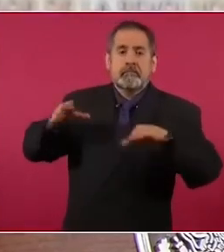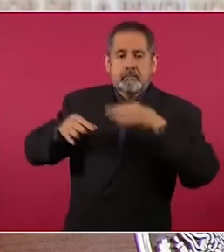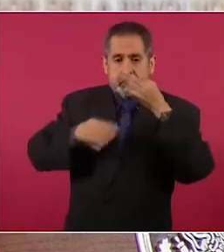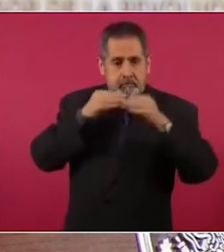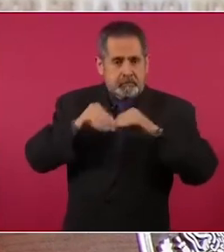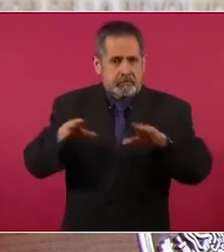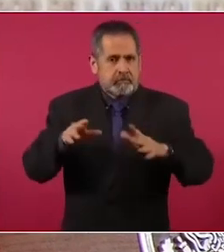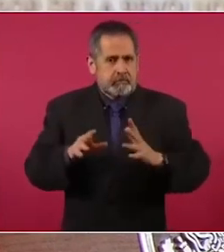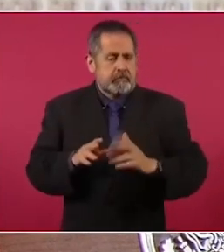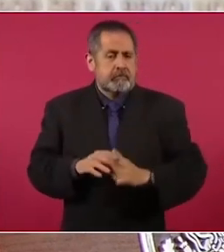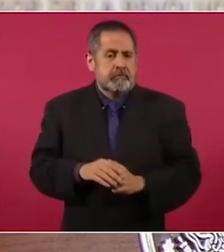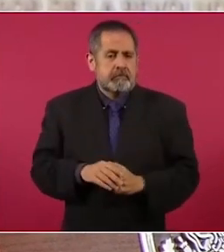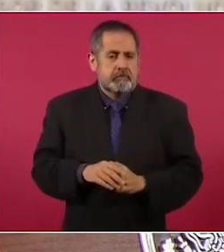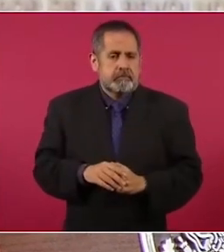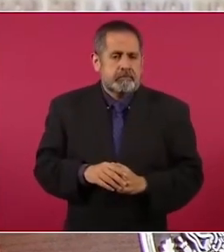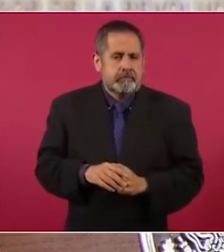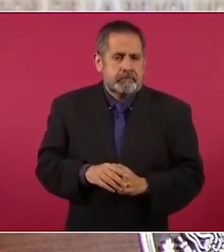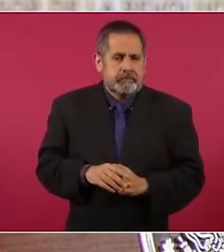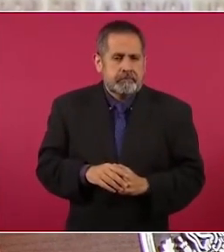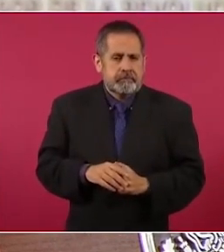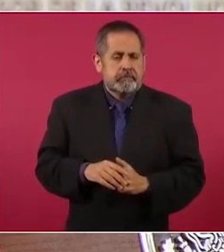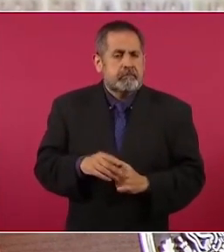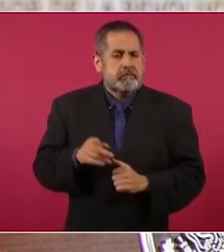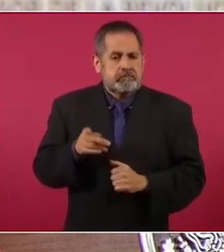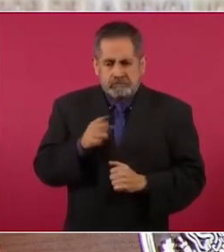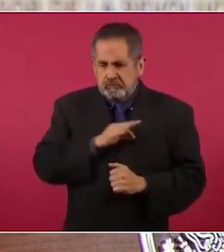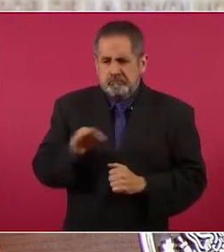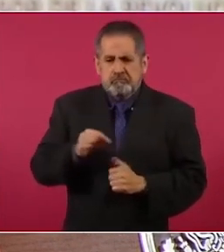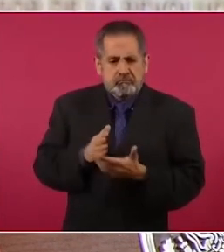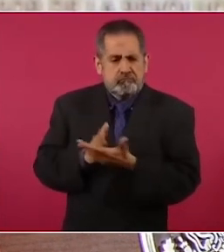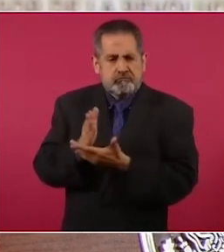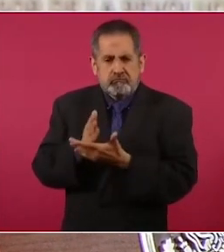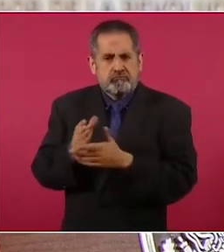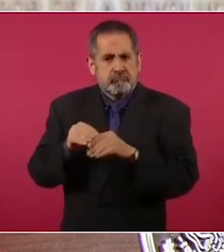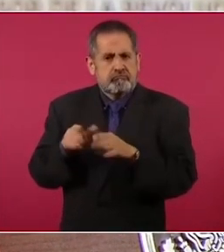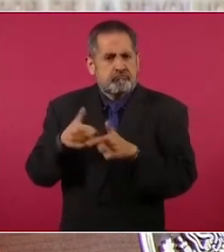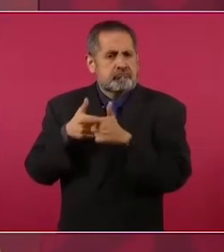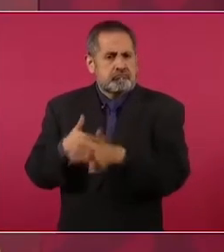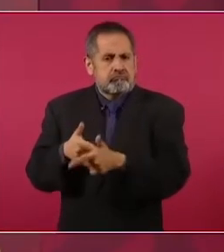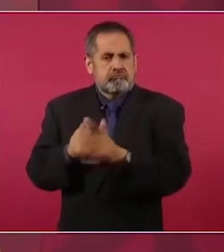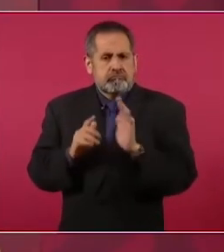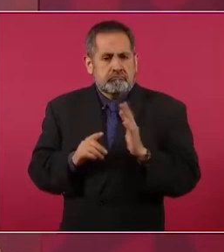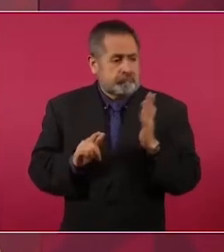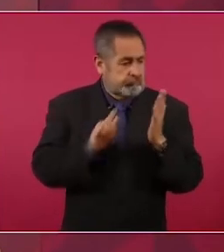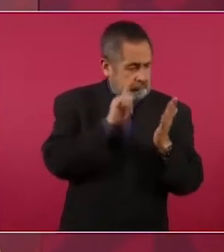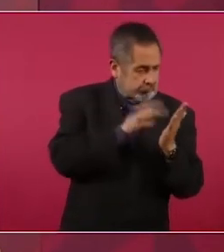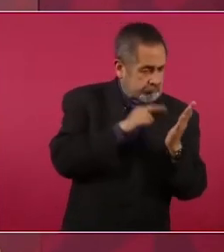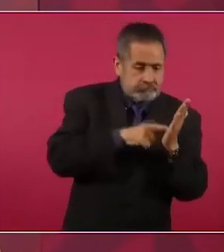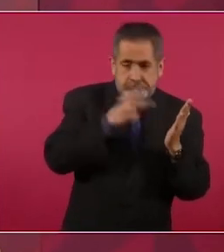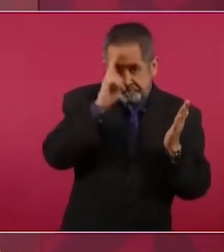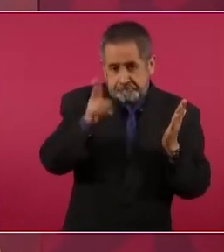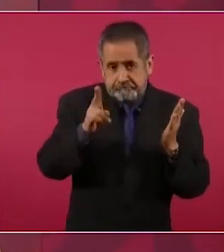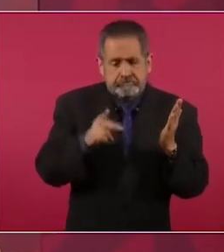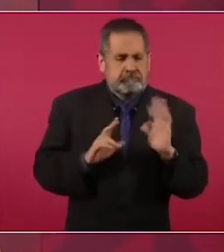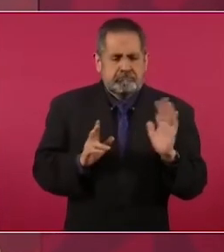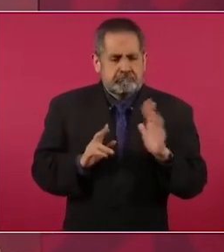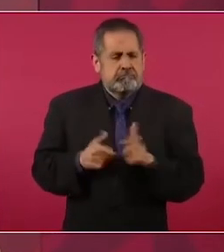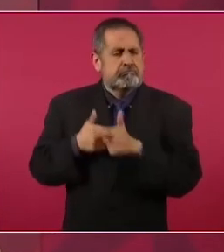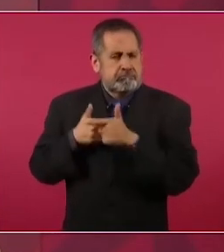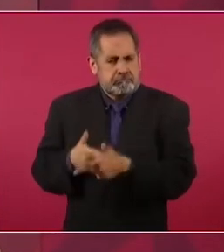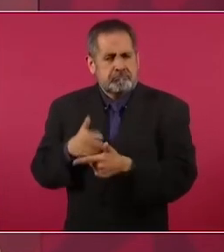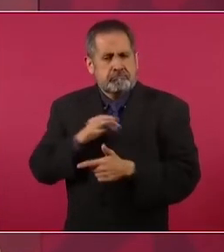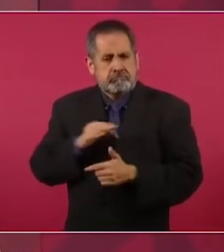no impide legalmente que siga